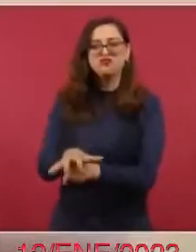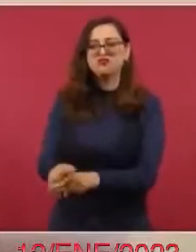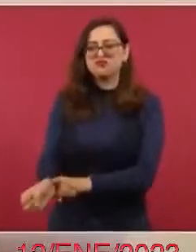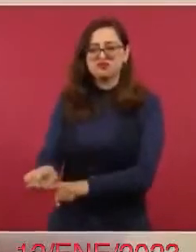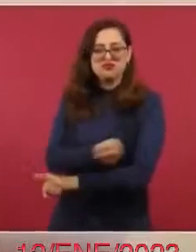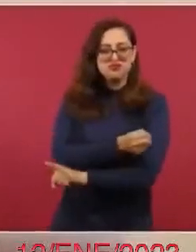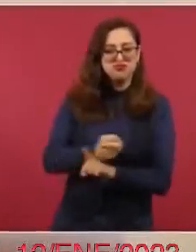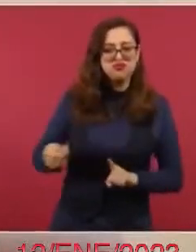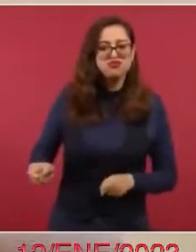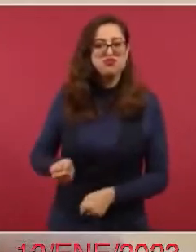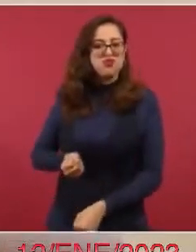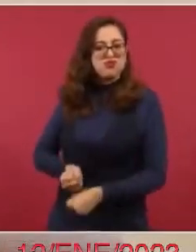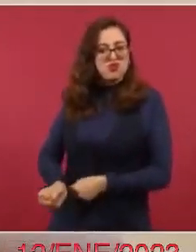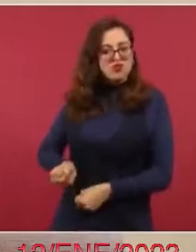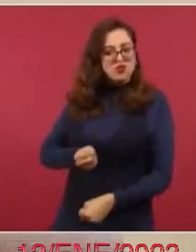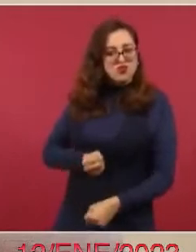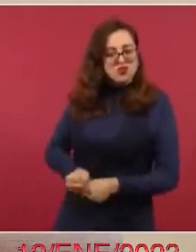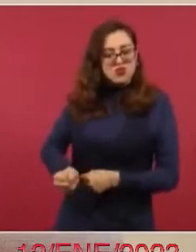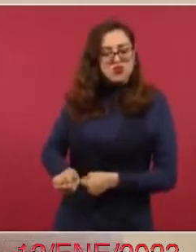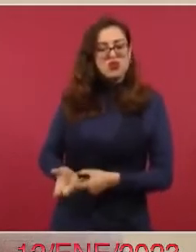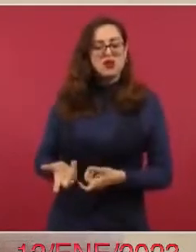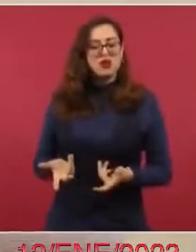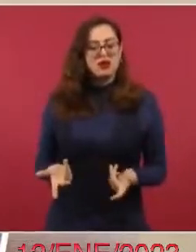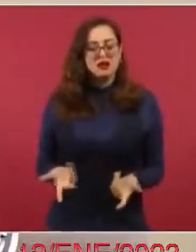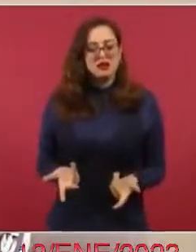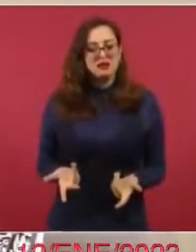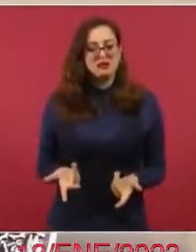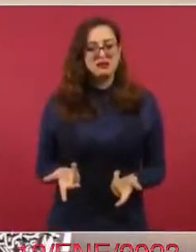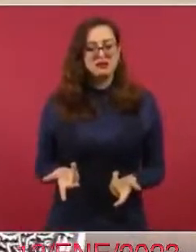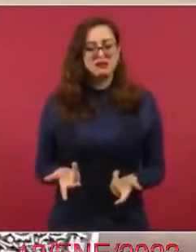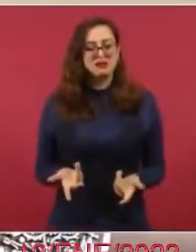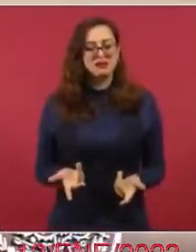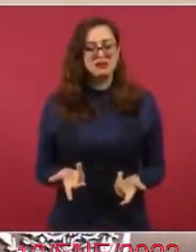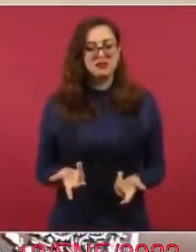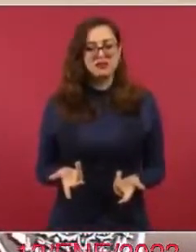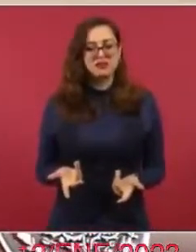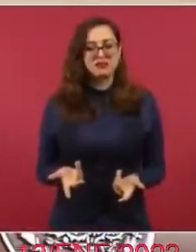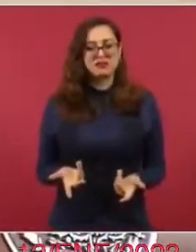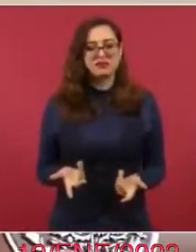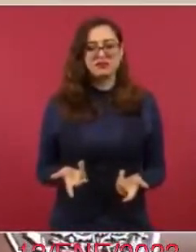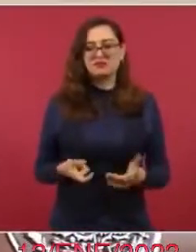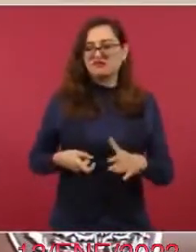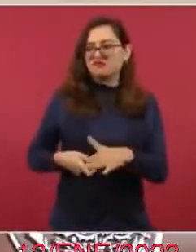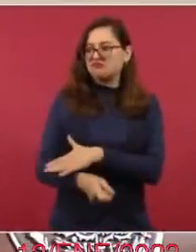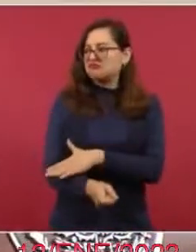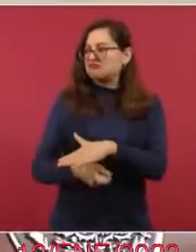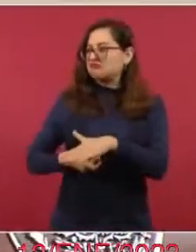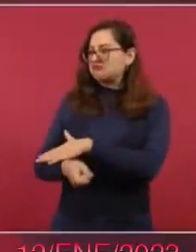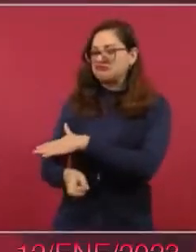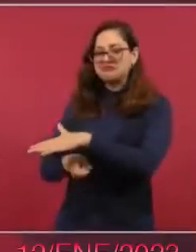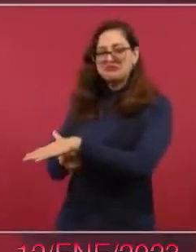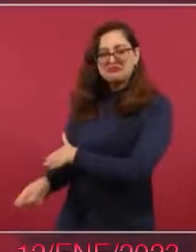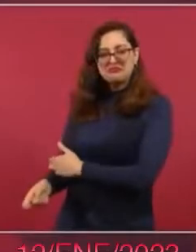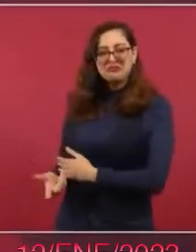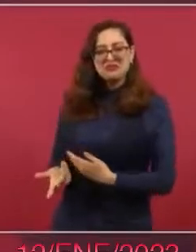de conciencias de lealdades